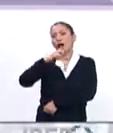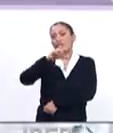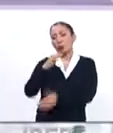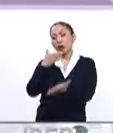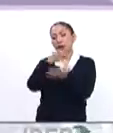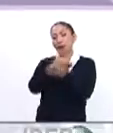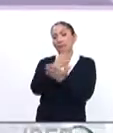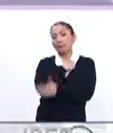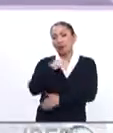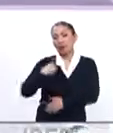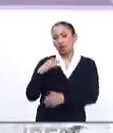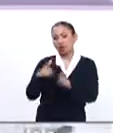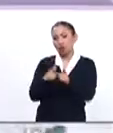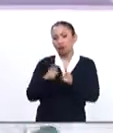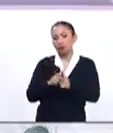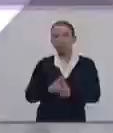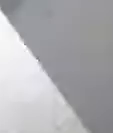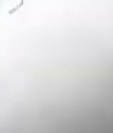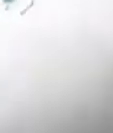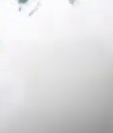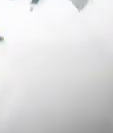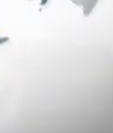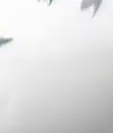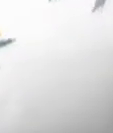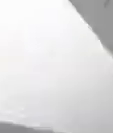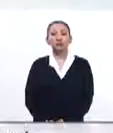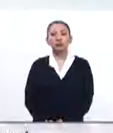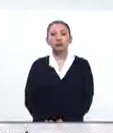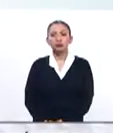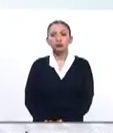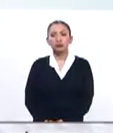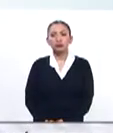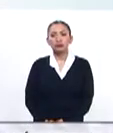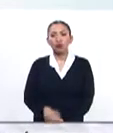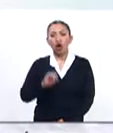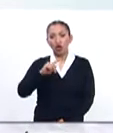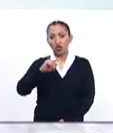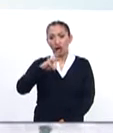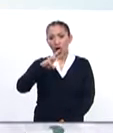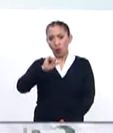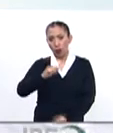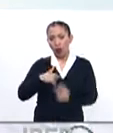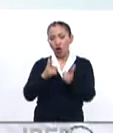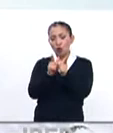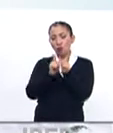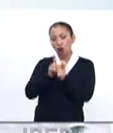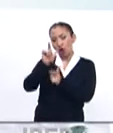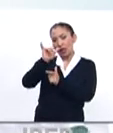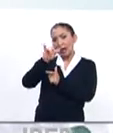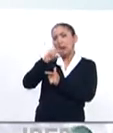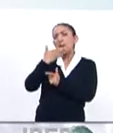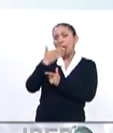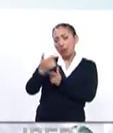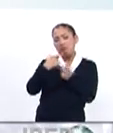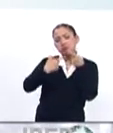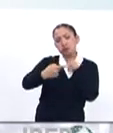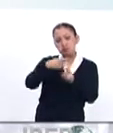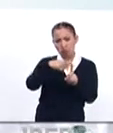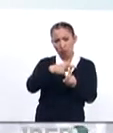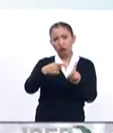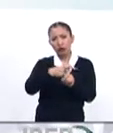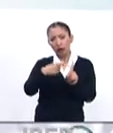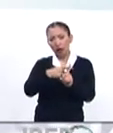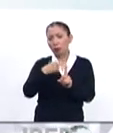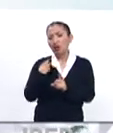país como miembro de este bloque. La unión de Ottawa, del grupo de Lima, fue muy positiva, yo diría por